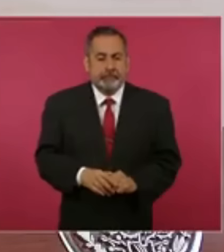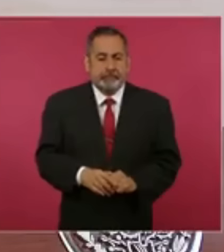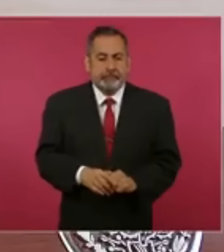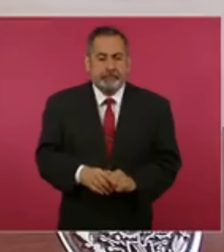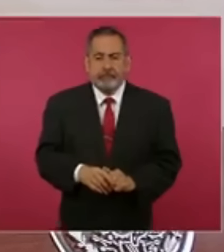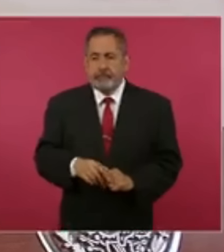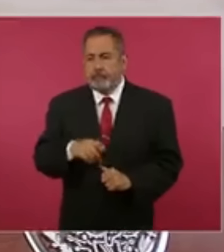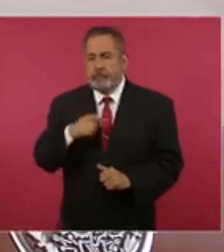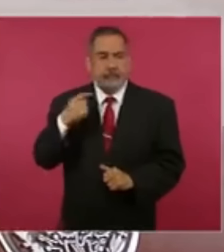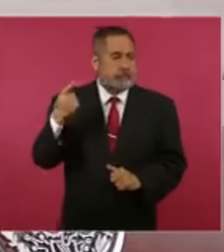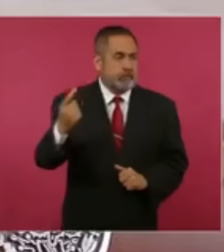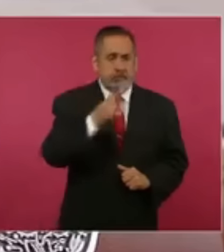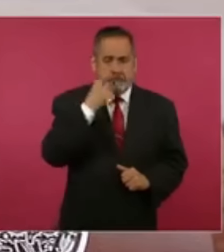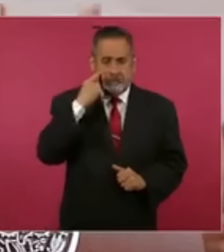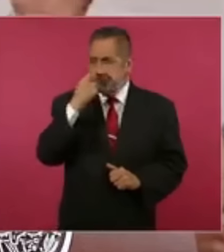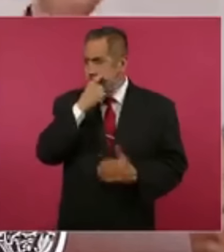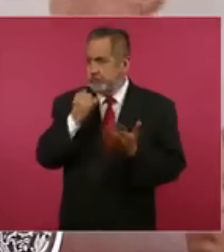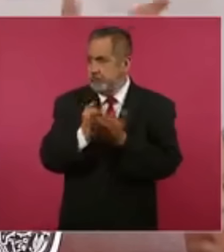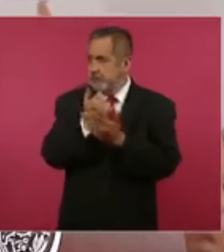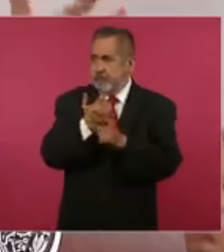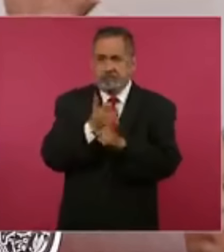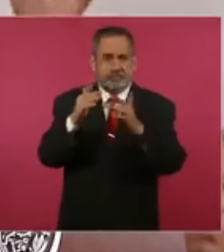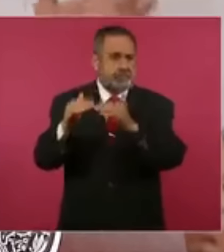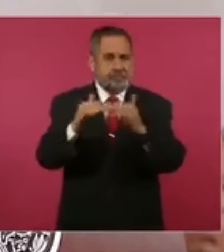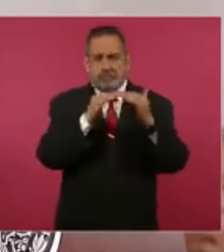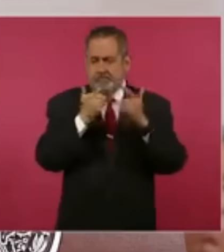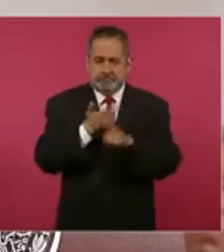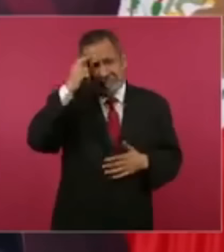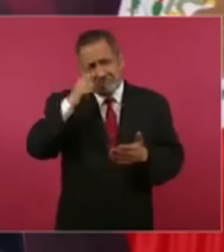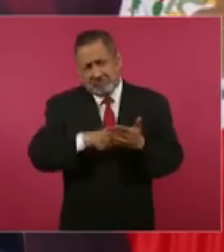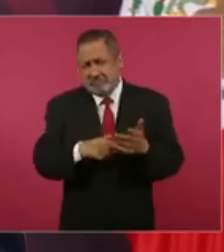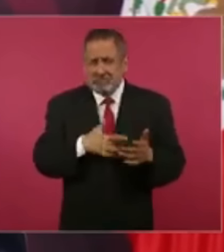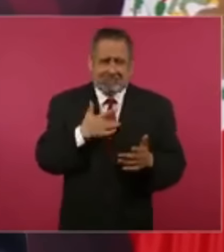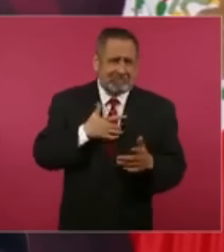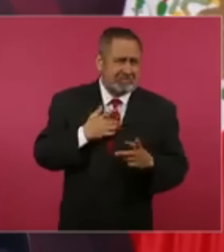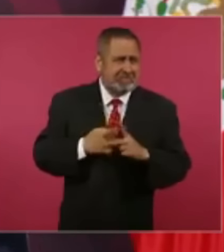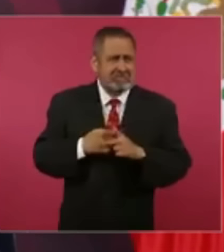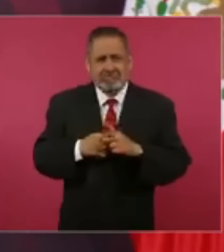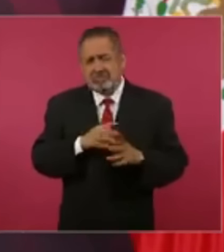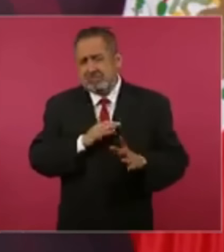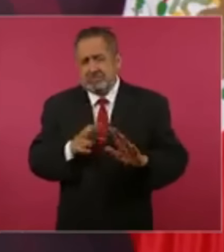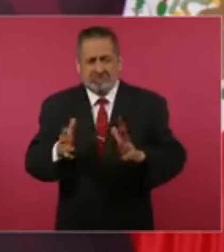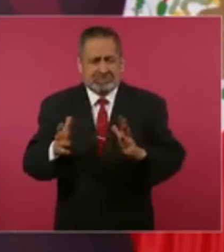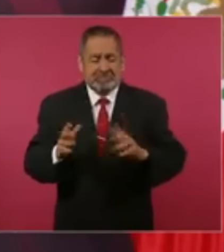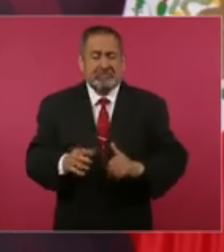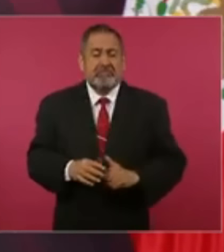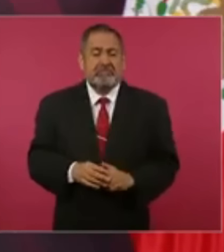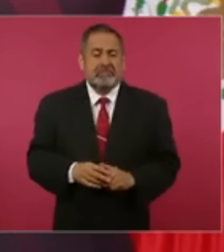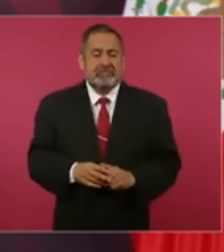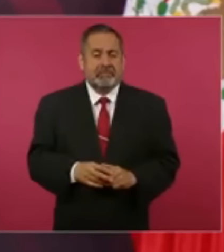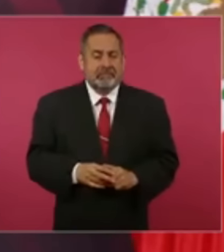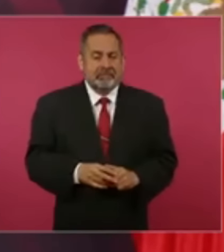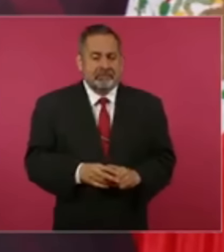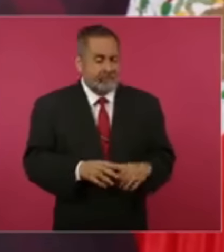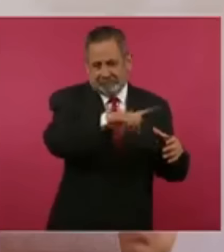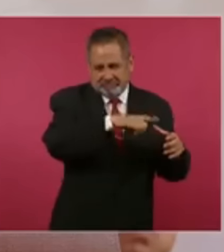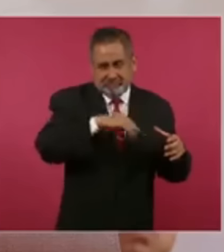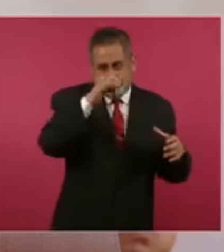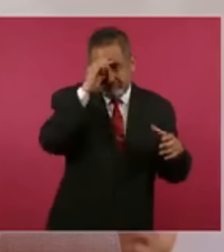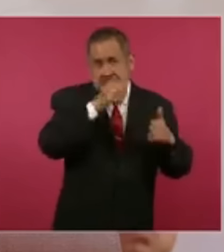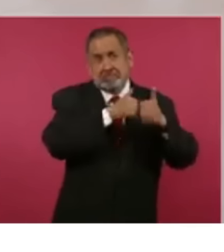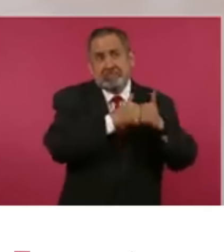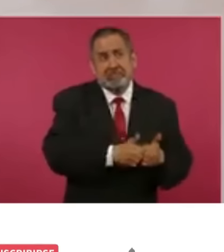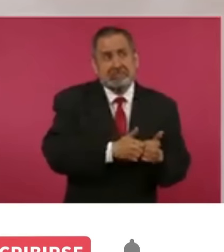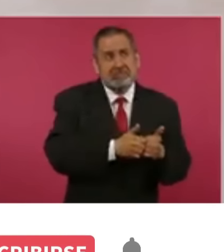democracia hay pluralidad. En México yo calculo que con pensamiento conservador